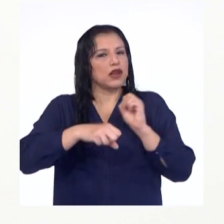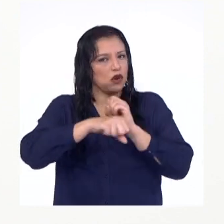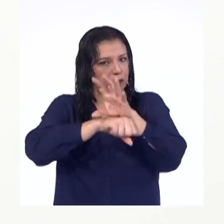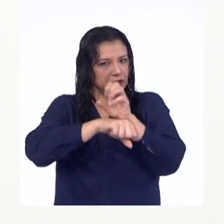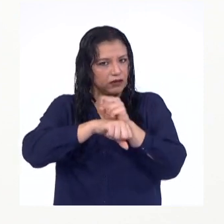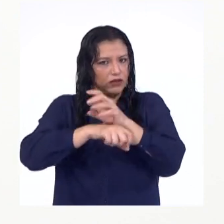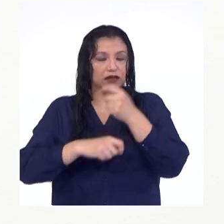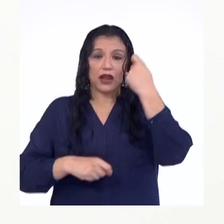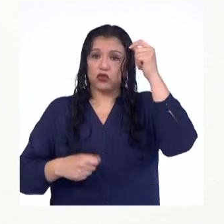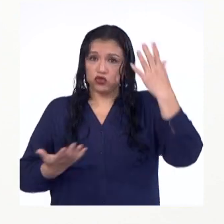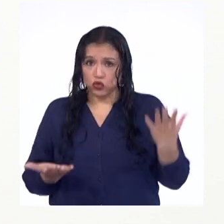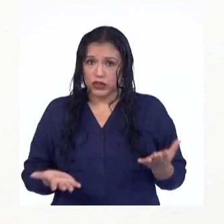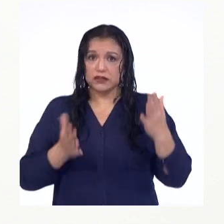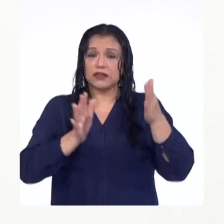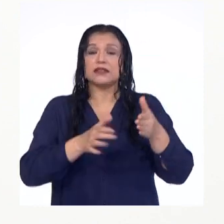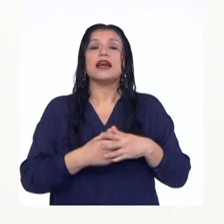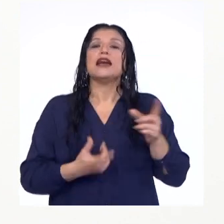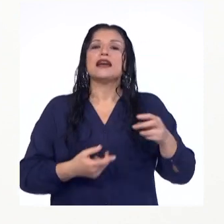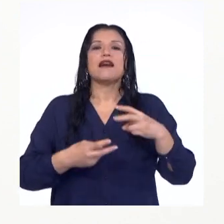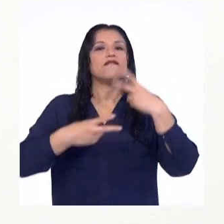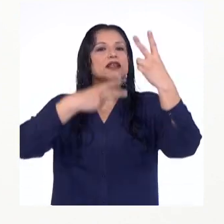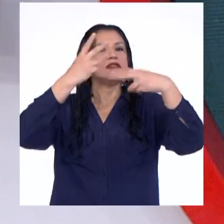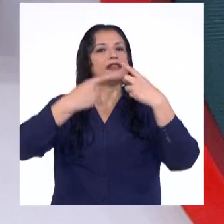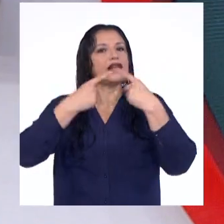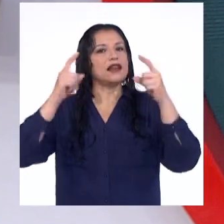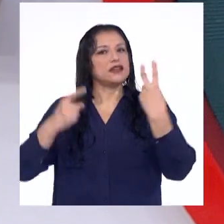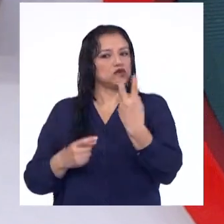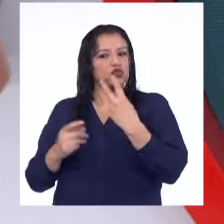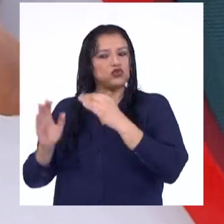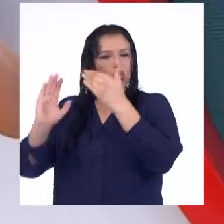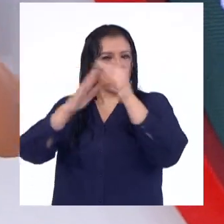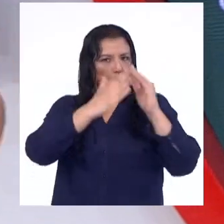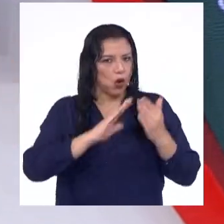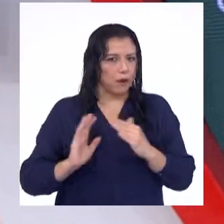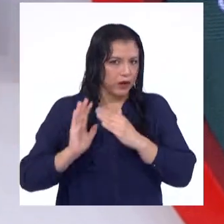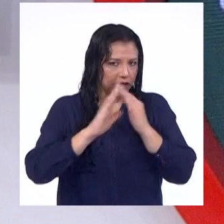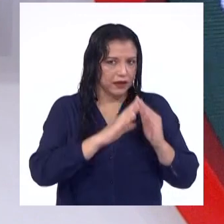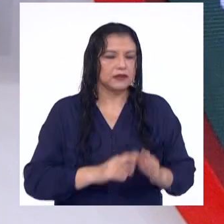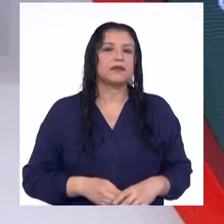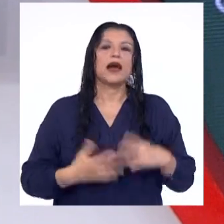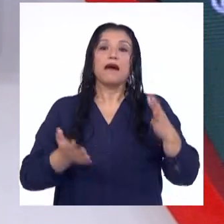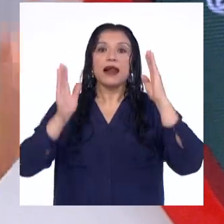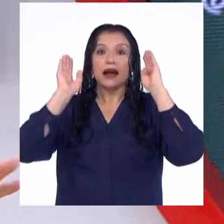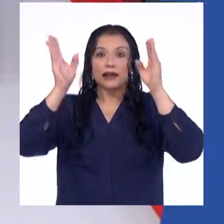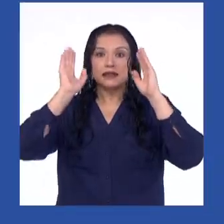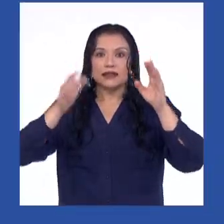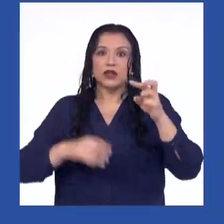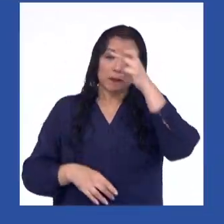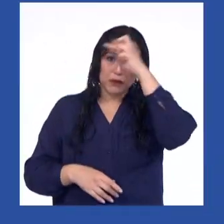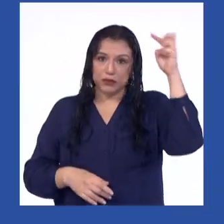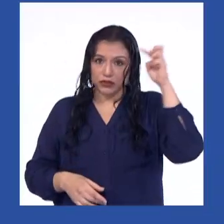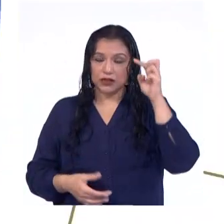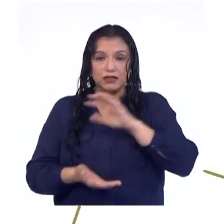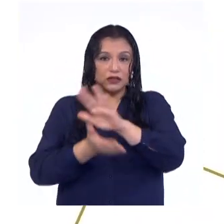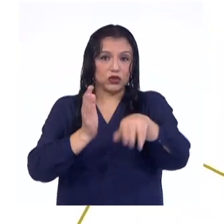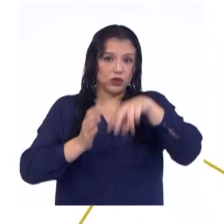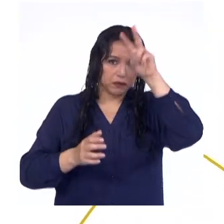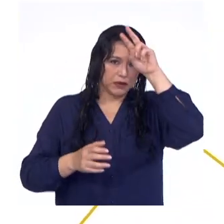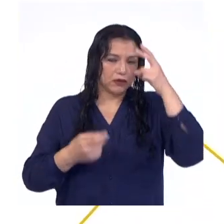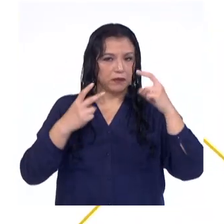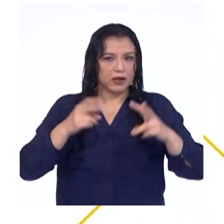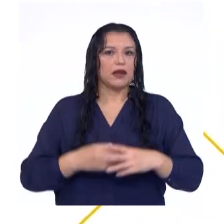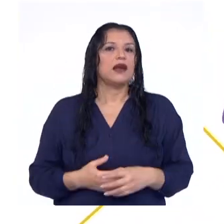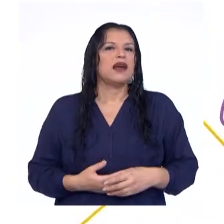a los turistas que visitan ambas comunidades. ¡Atención, atención a esto! Promociones de todo el Perú. Para